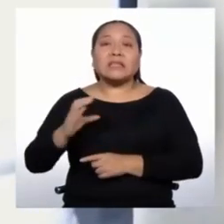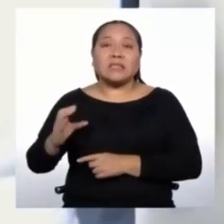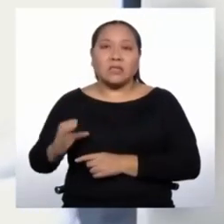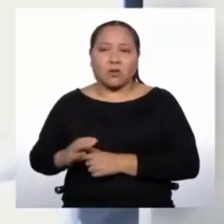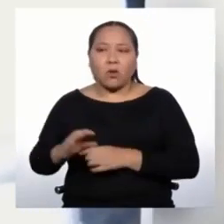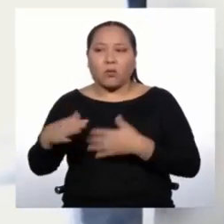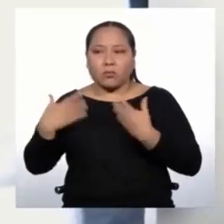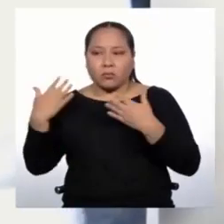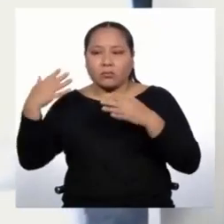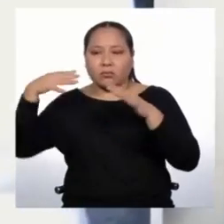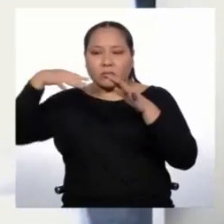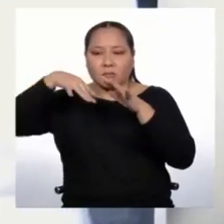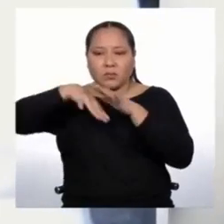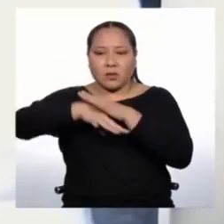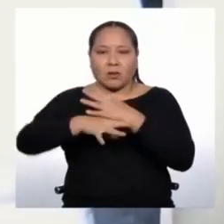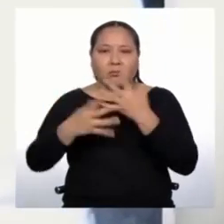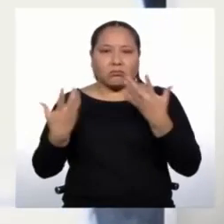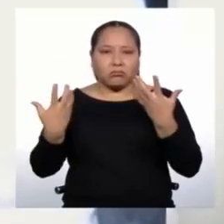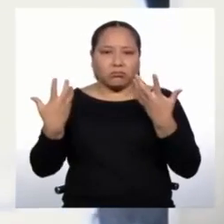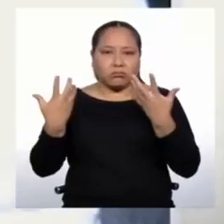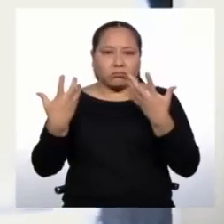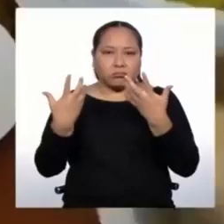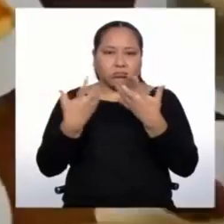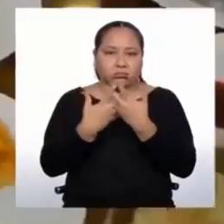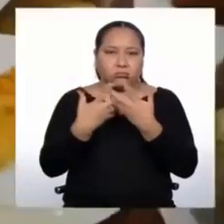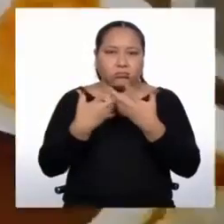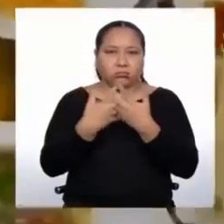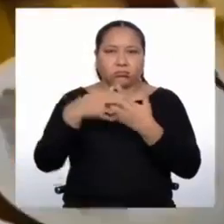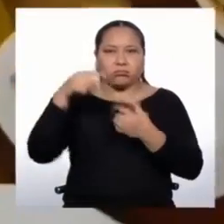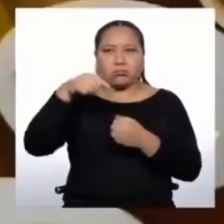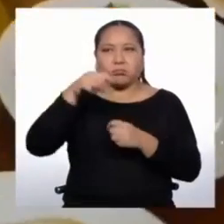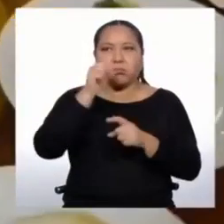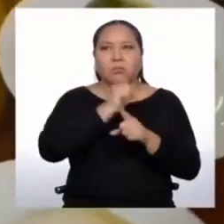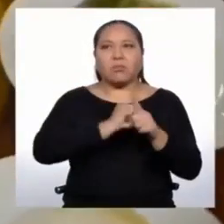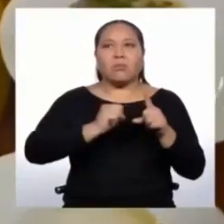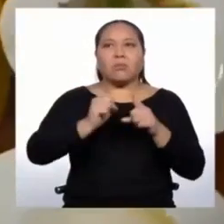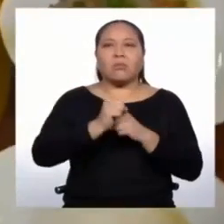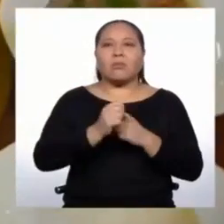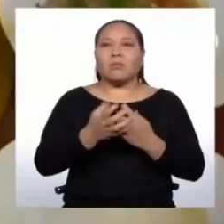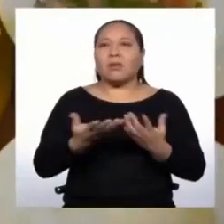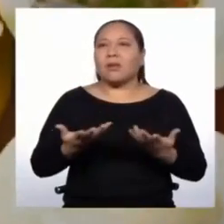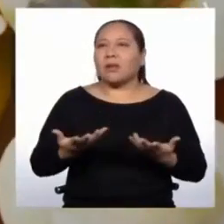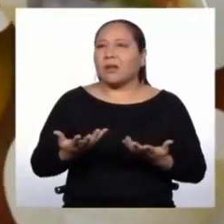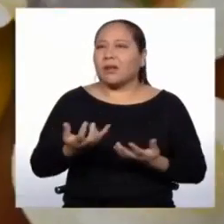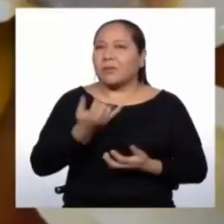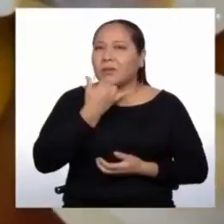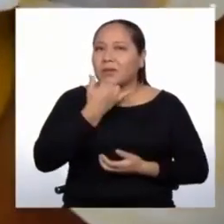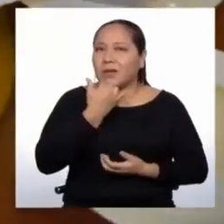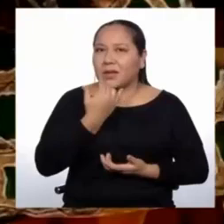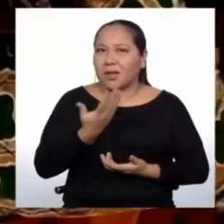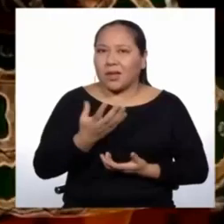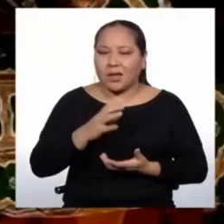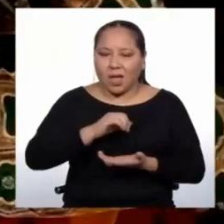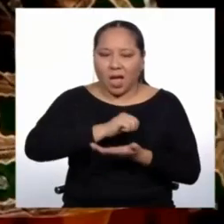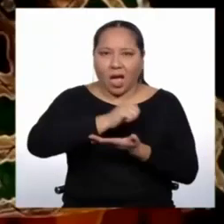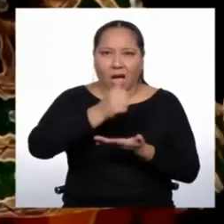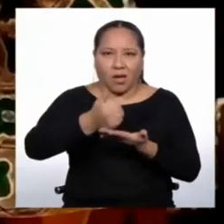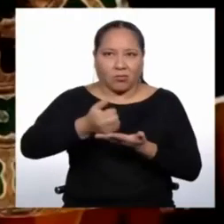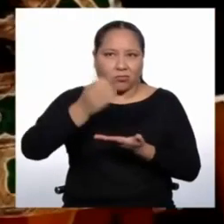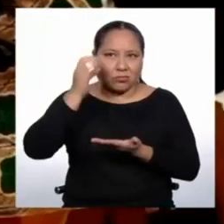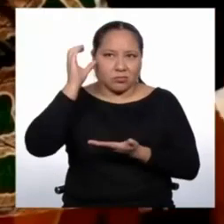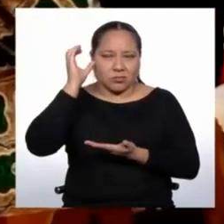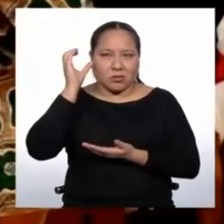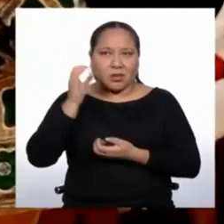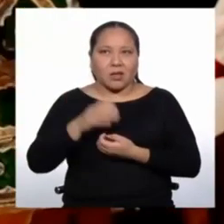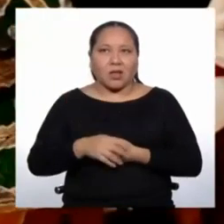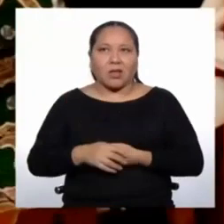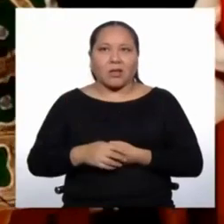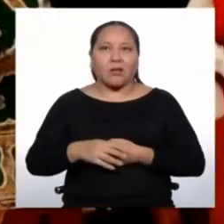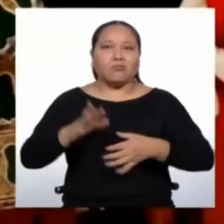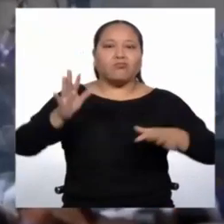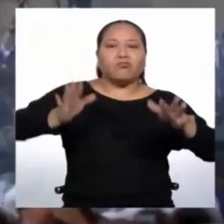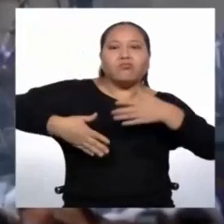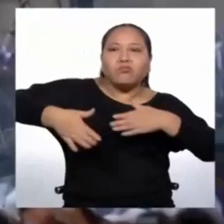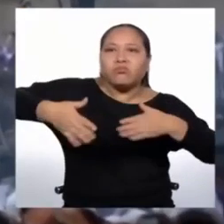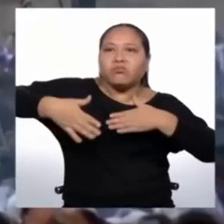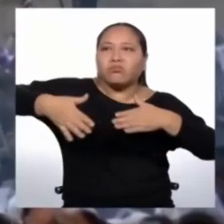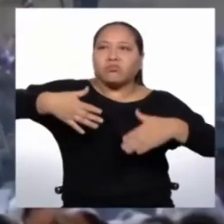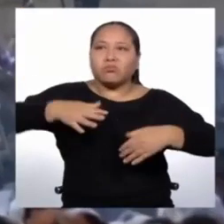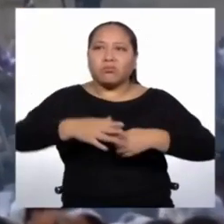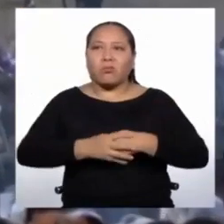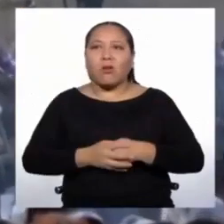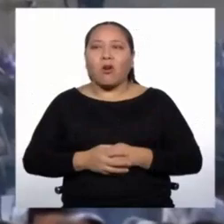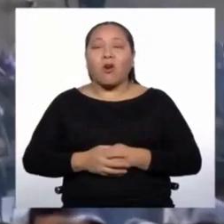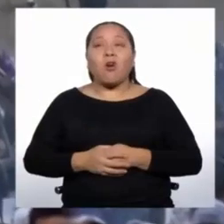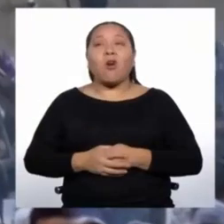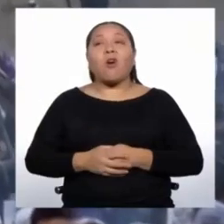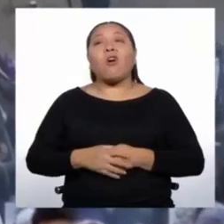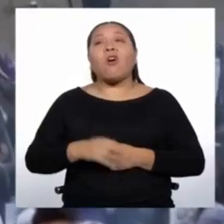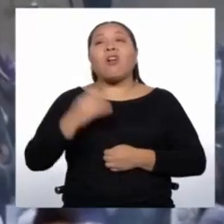Vaya que sí. ¿Qué sería de nosotros sin el chifa, sin los ritmos afroperuanos, o sin el señor de